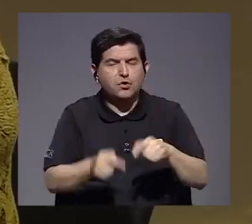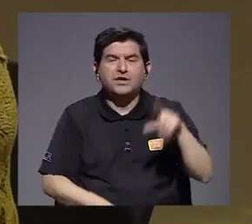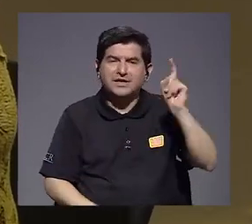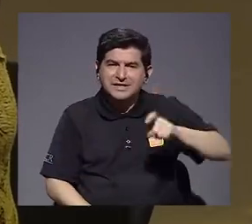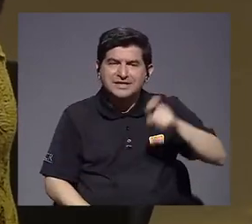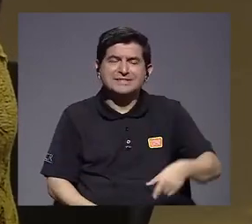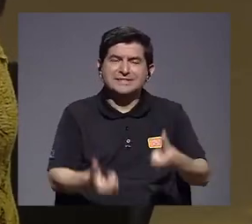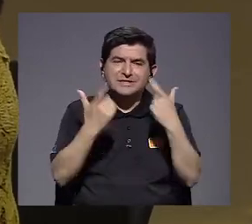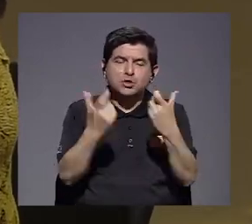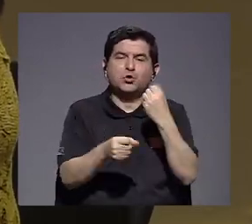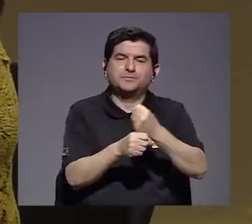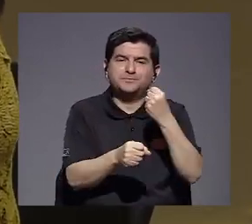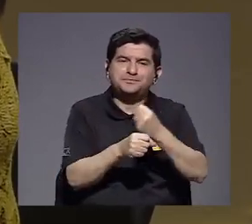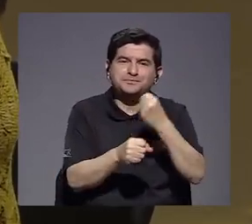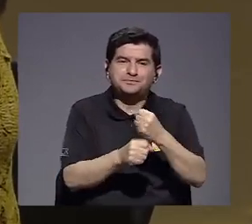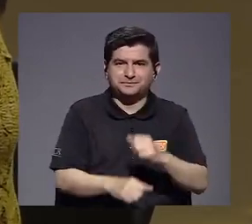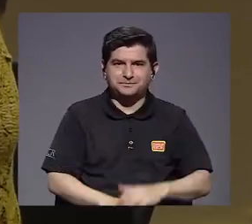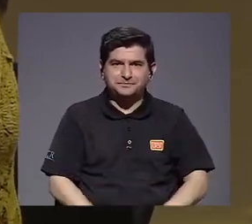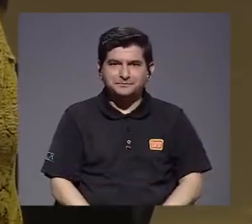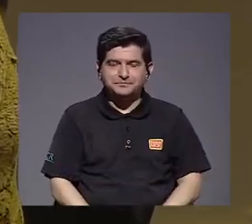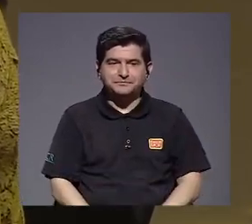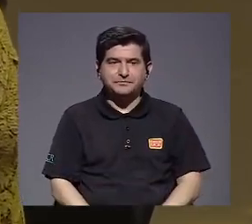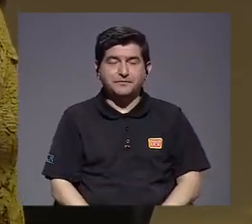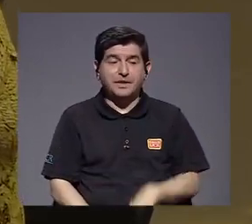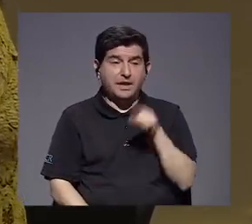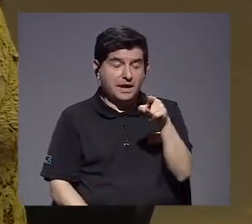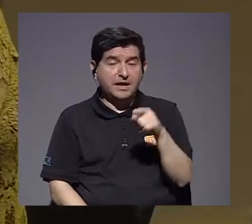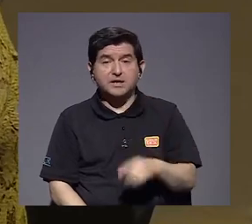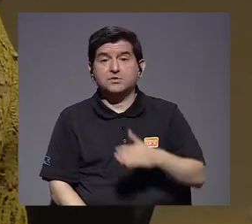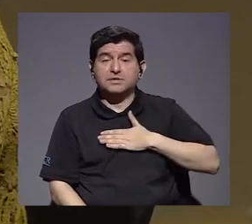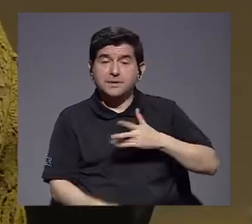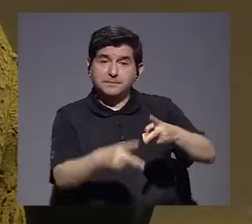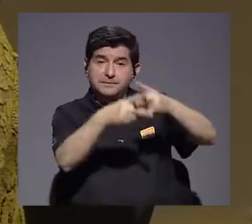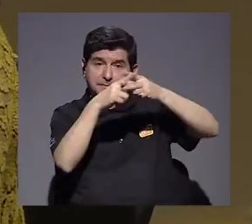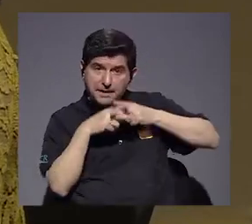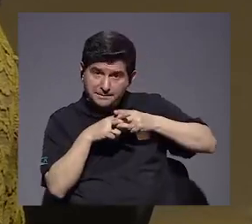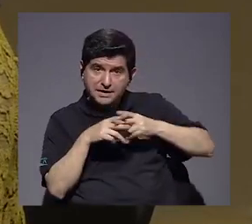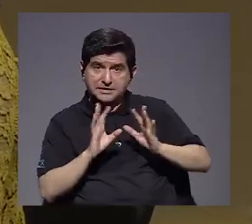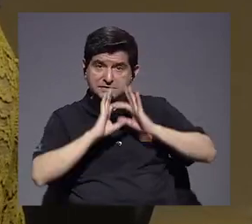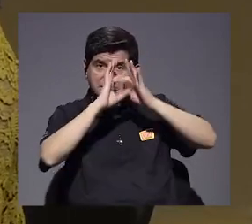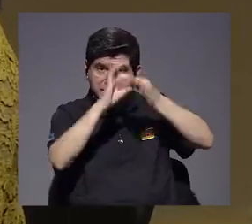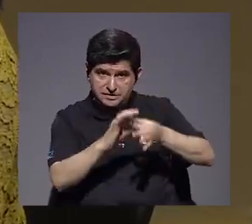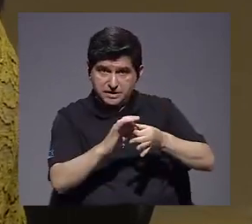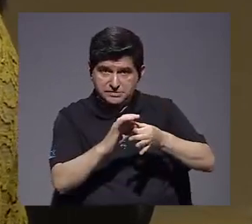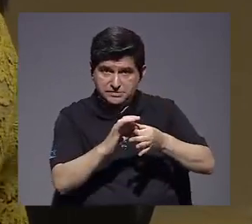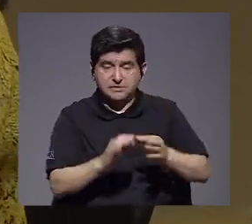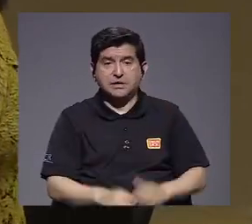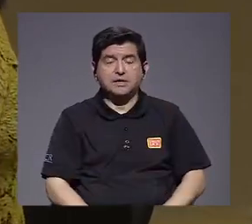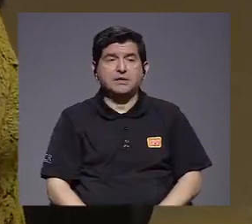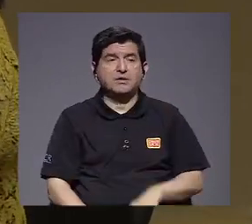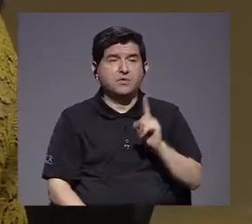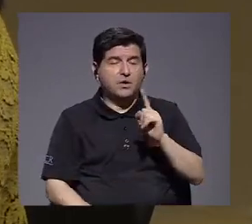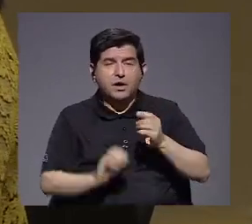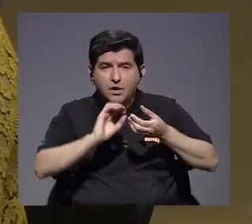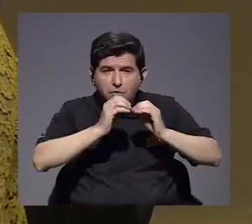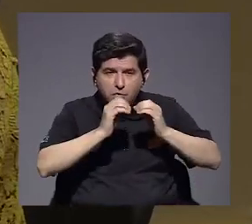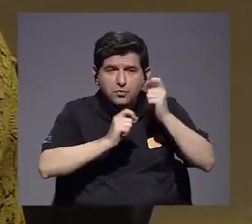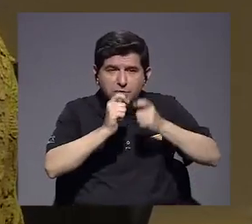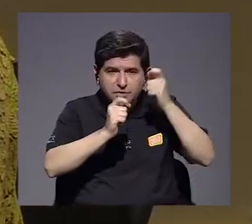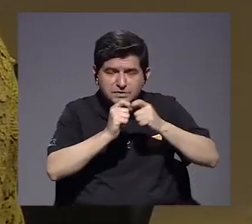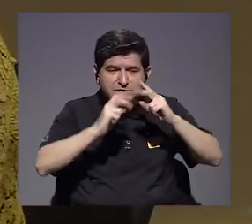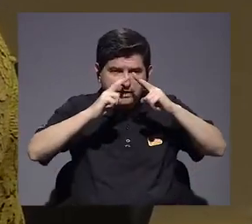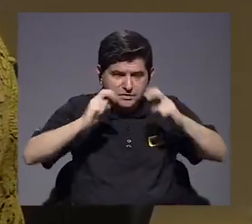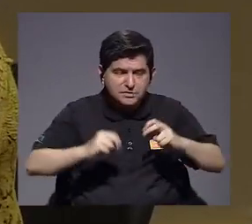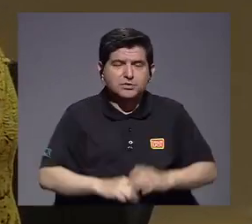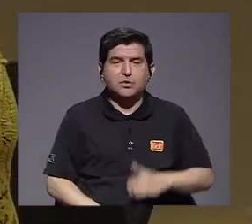digo, necesito capital de trabajo. Y ahí lo que me hacen es, me prestan en relación con determinada cantidad, hacen un